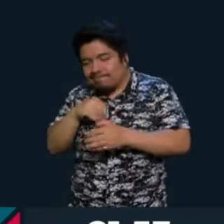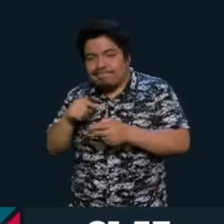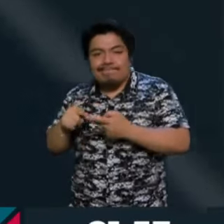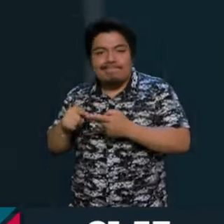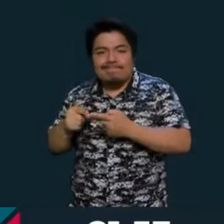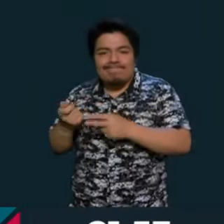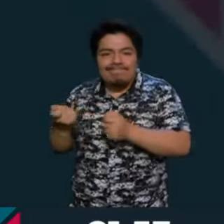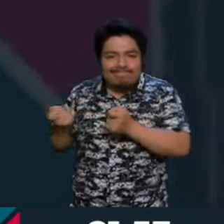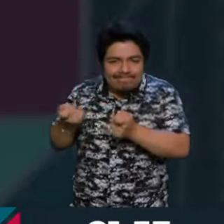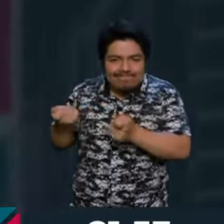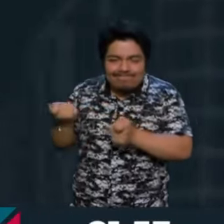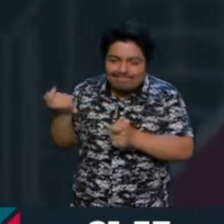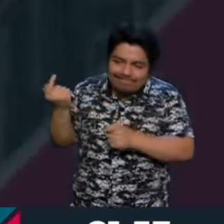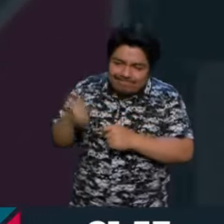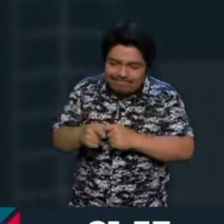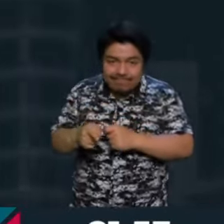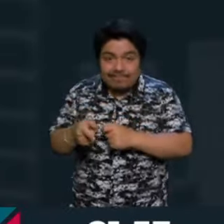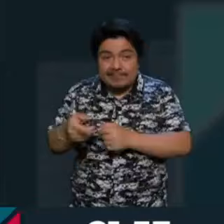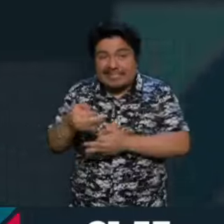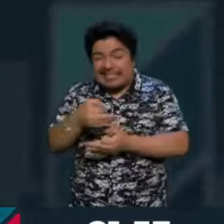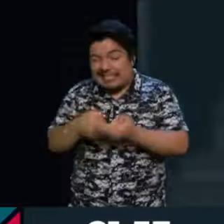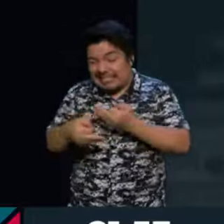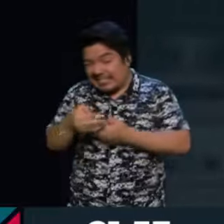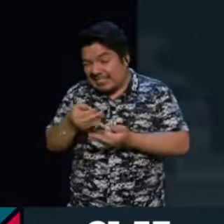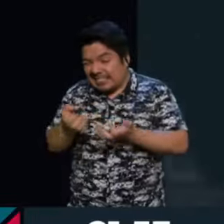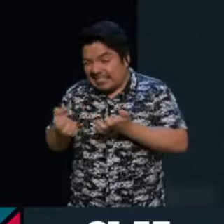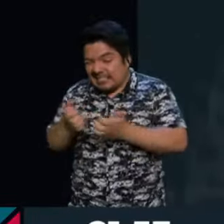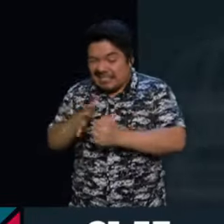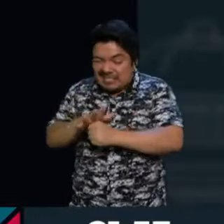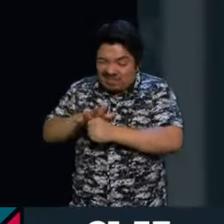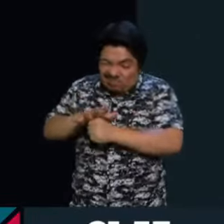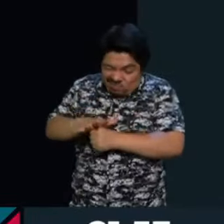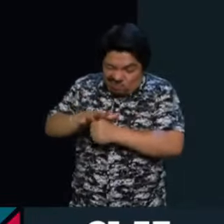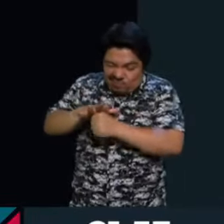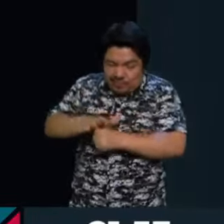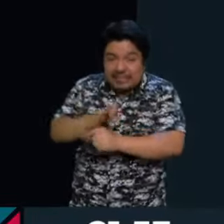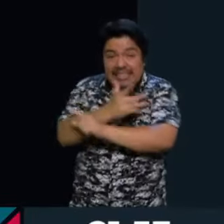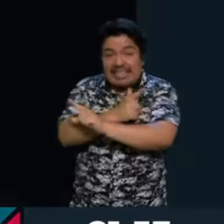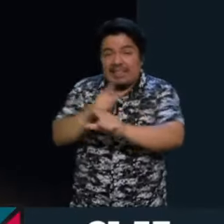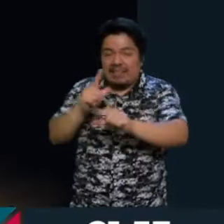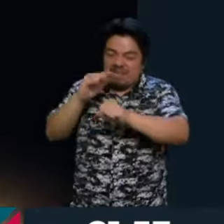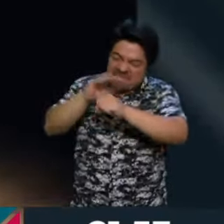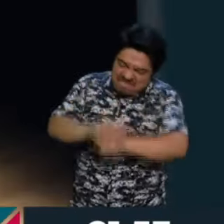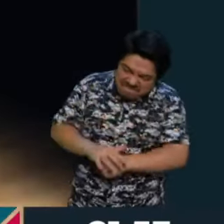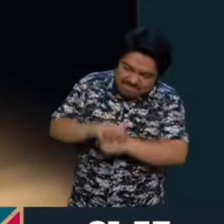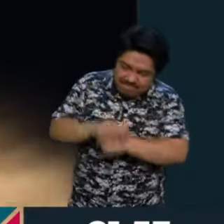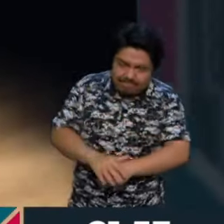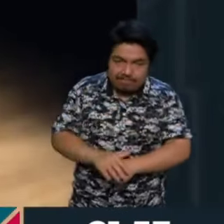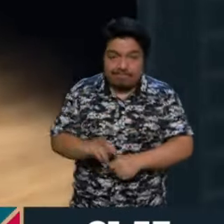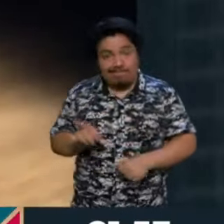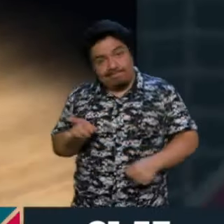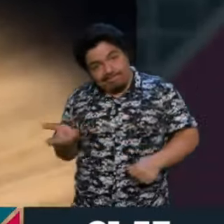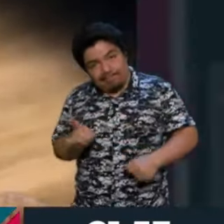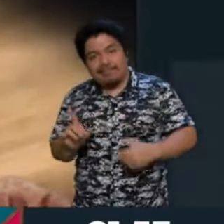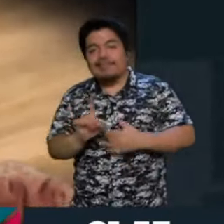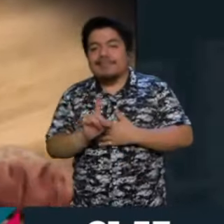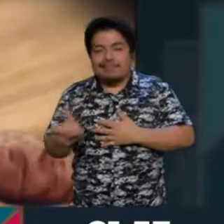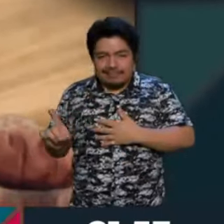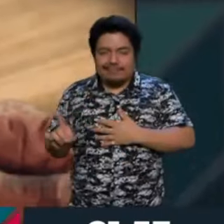dominación, todos estos ejercicios de supresión de la libertad tienen que ver con esta